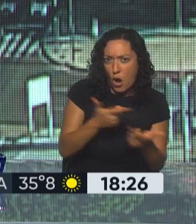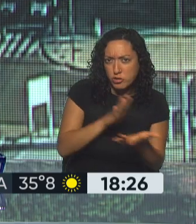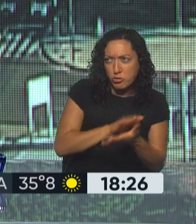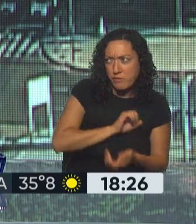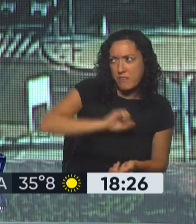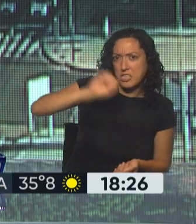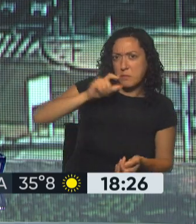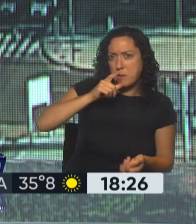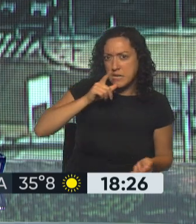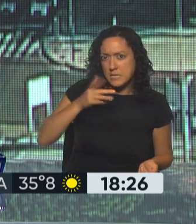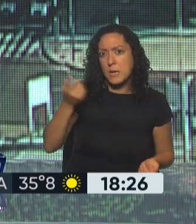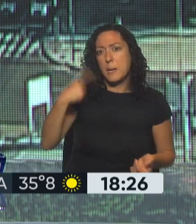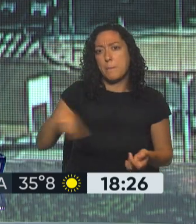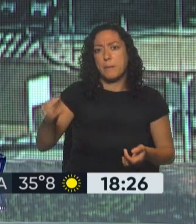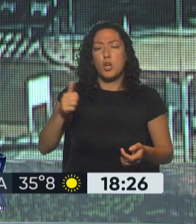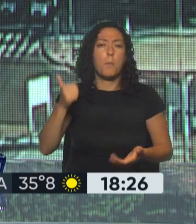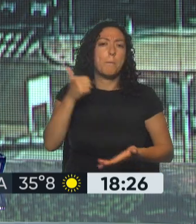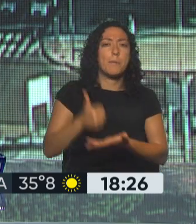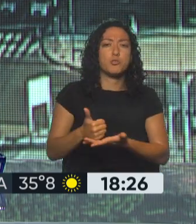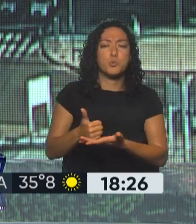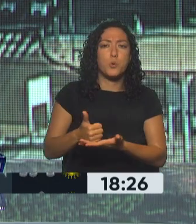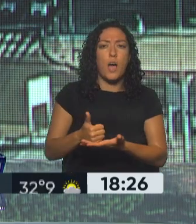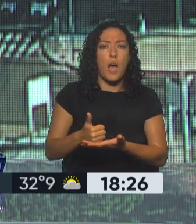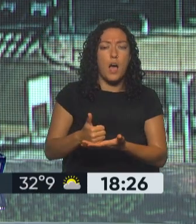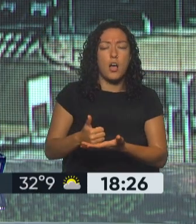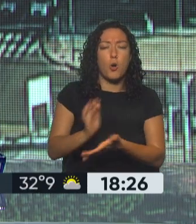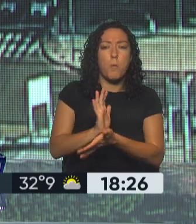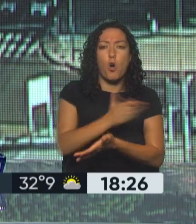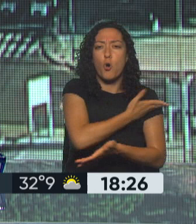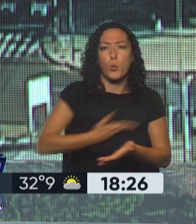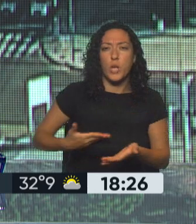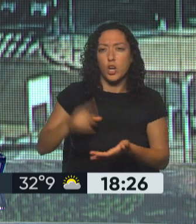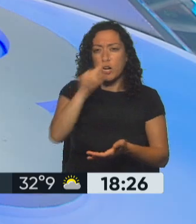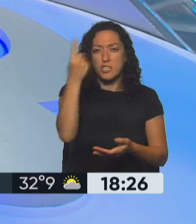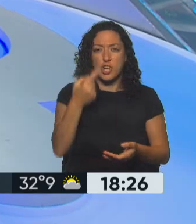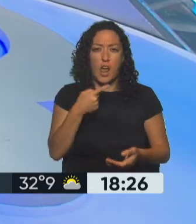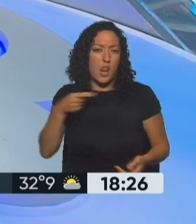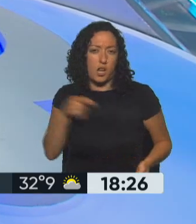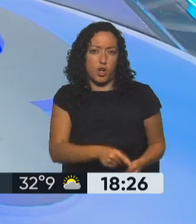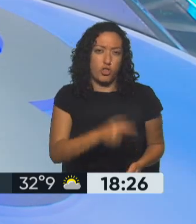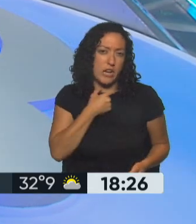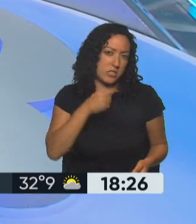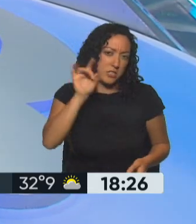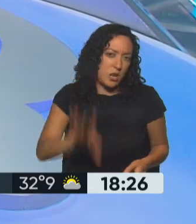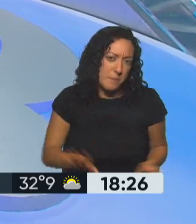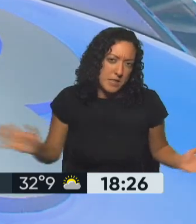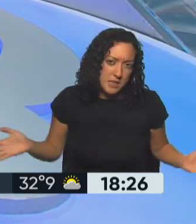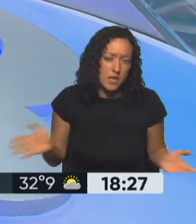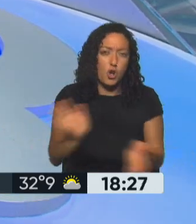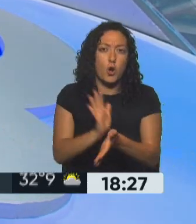pero lo que sí hay una clara postura de echar la culpa al gobierno nacional en ese tema, como si la inflación no fuera un problema también de